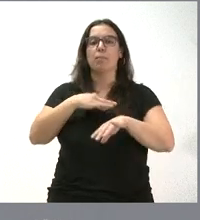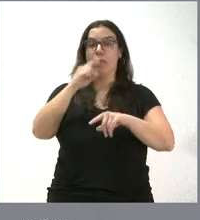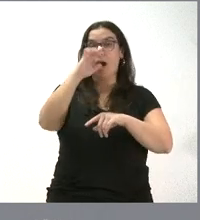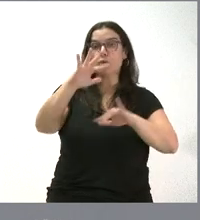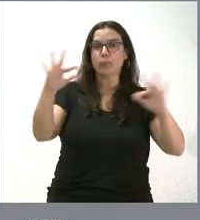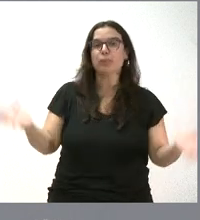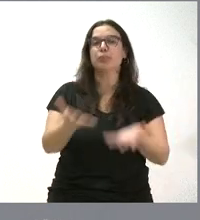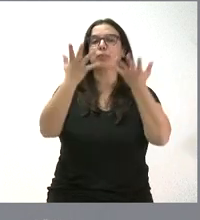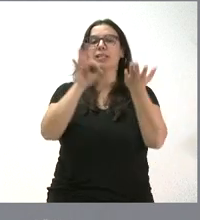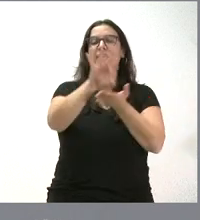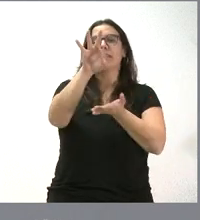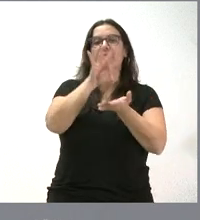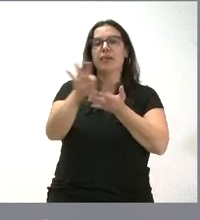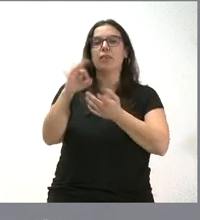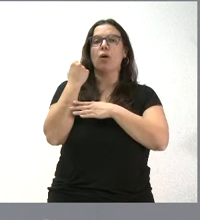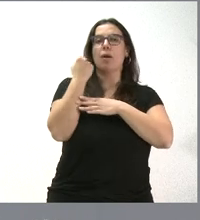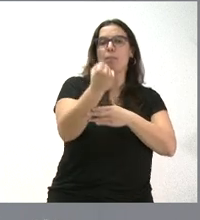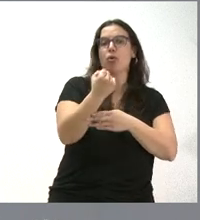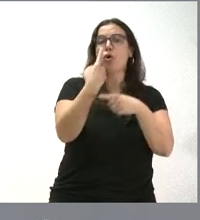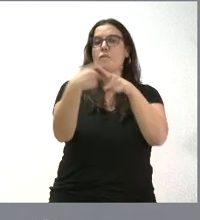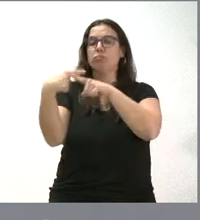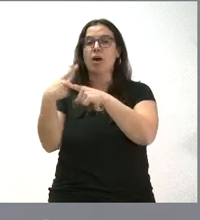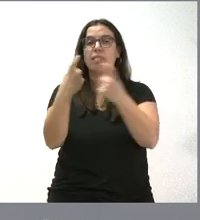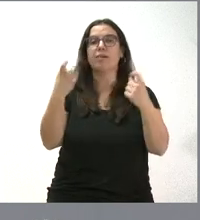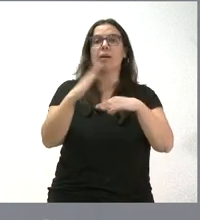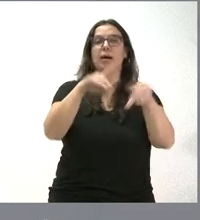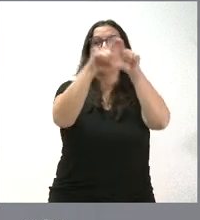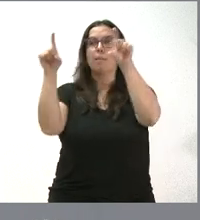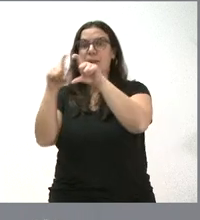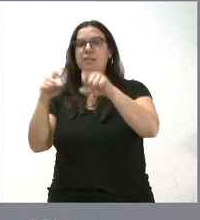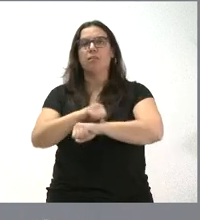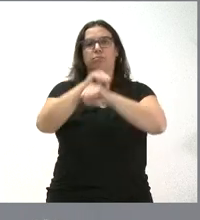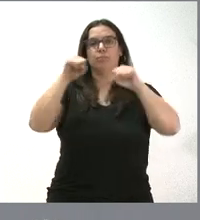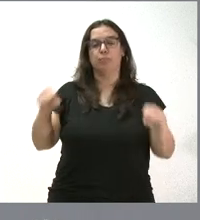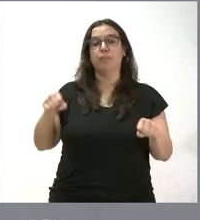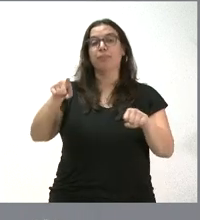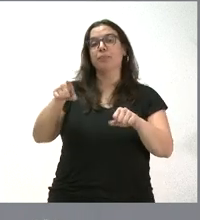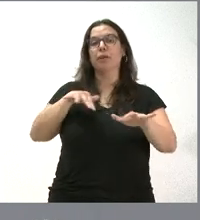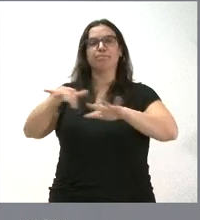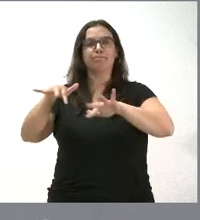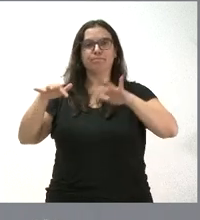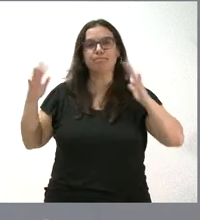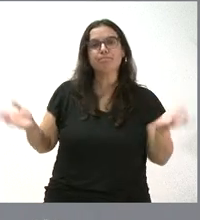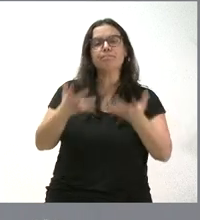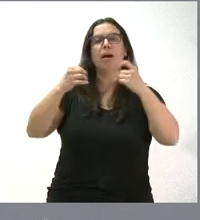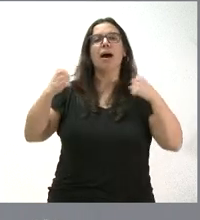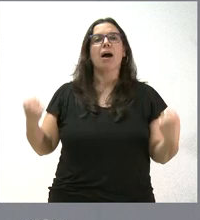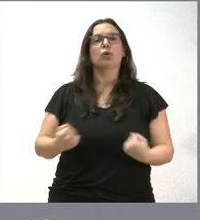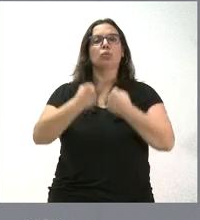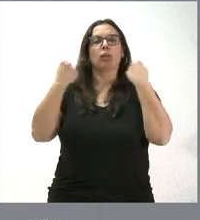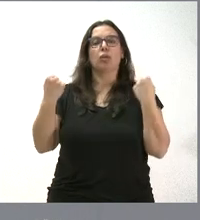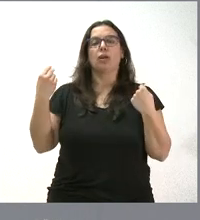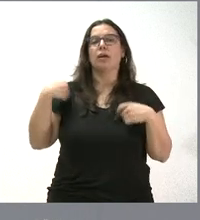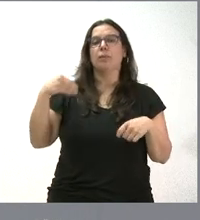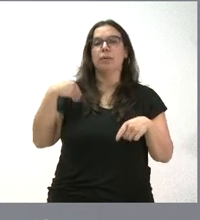años los servicios de apoyo necesarios para la consolidación de empresas y emprendedores. Se promueven de este modo las actuaciones de la aceleradora